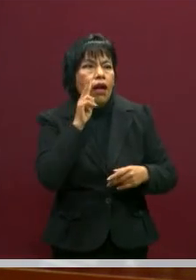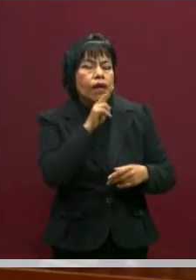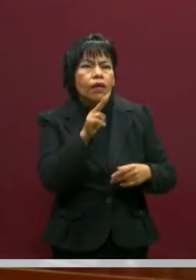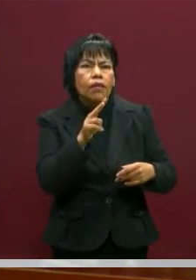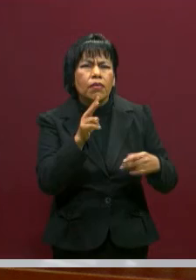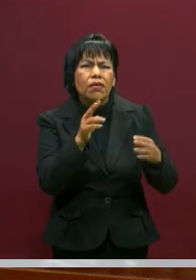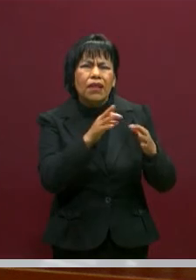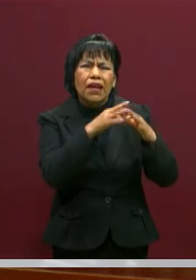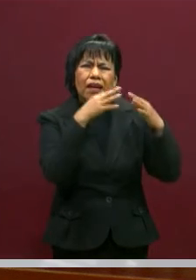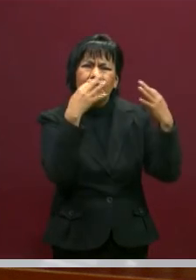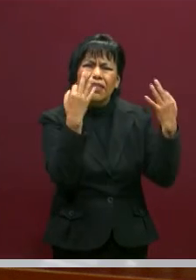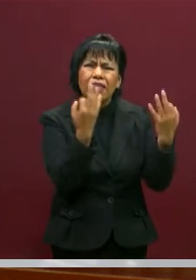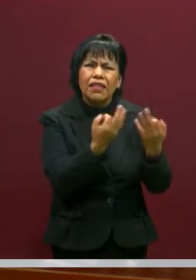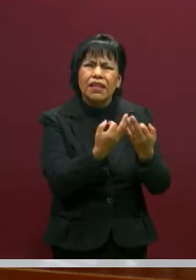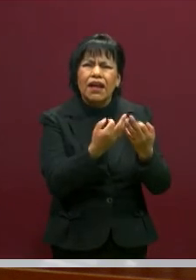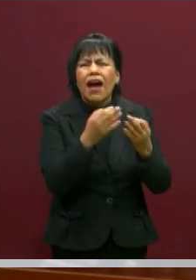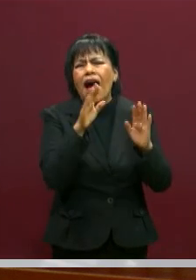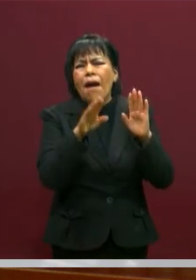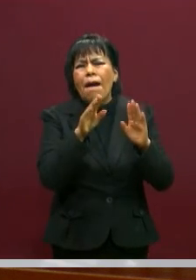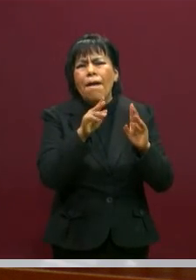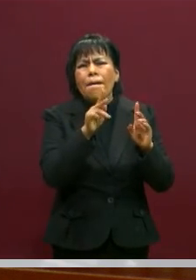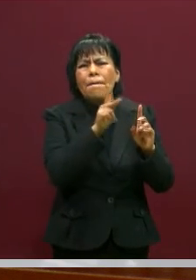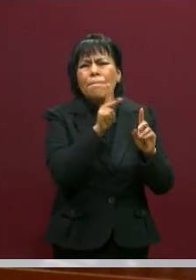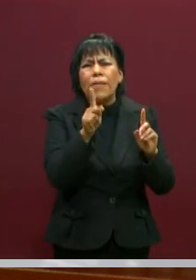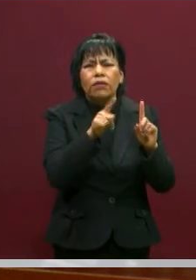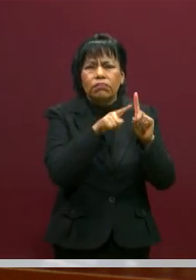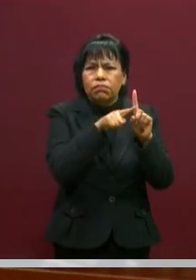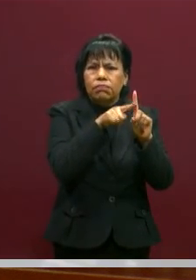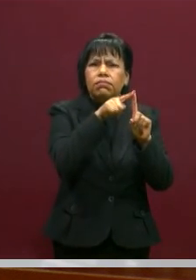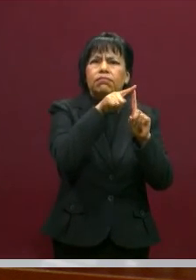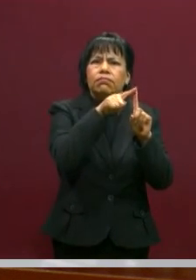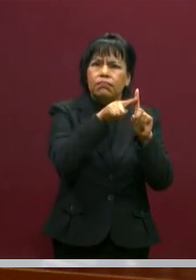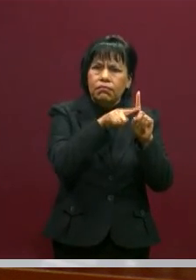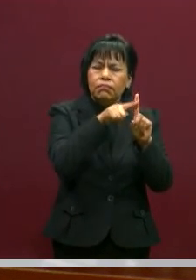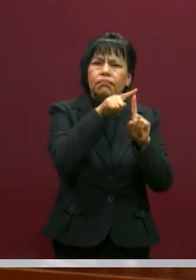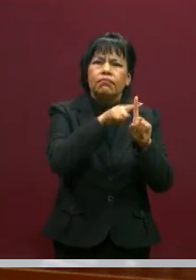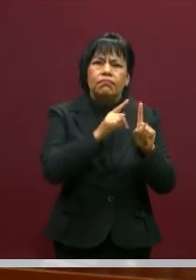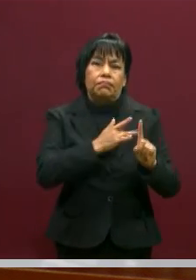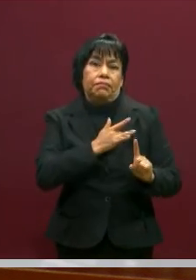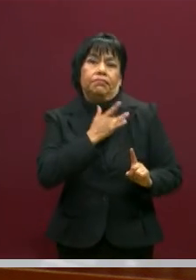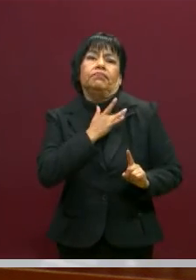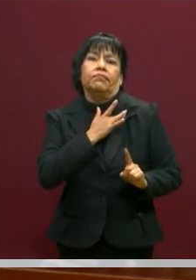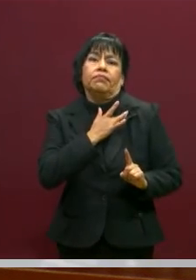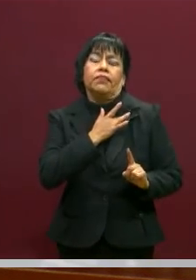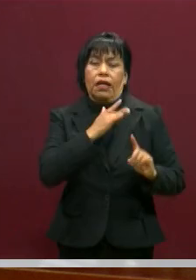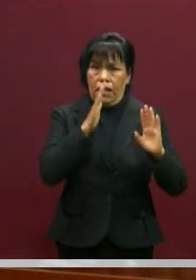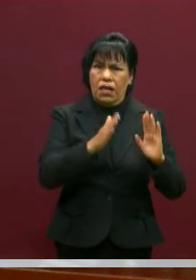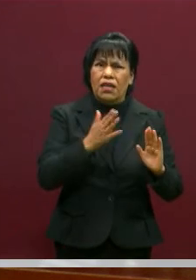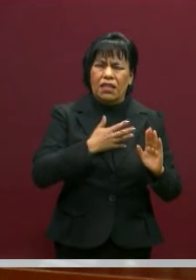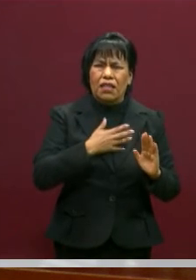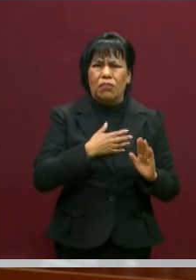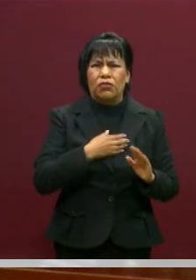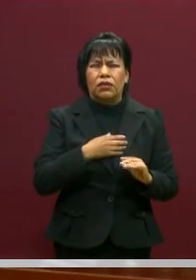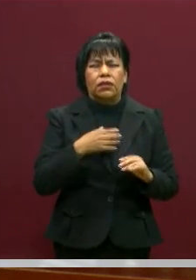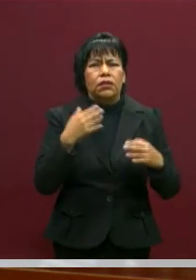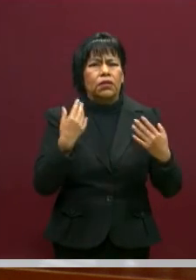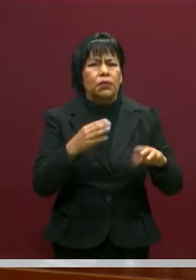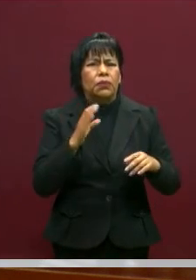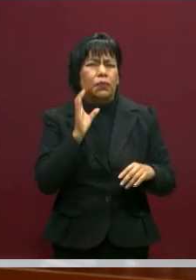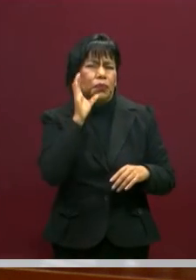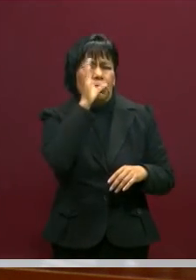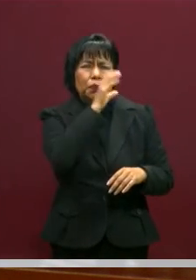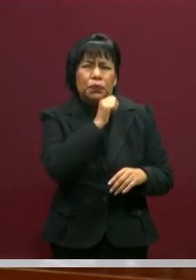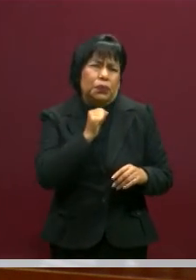es un termómetro y siente. Y el que ya llevemos un calentamiento de dos